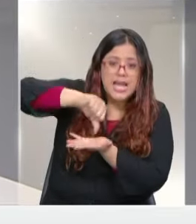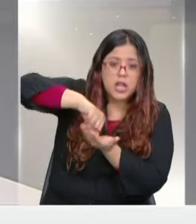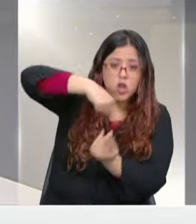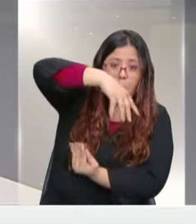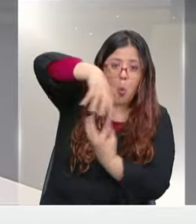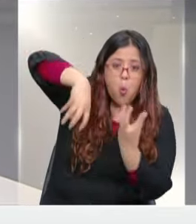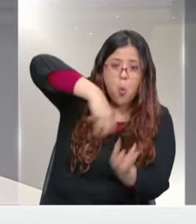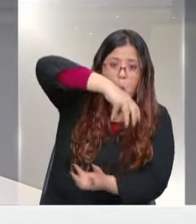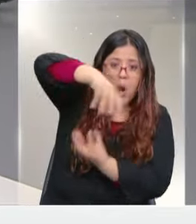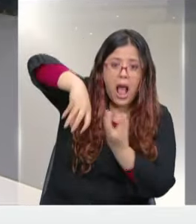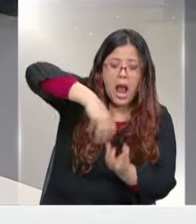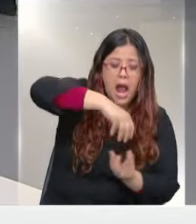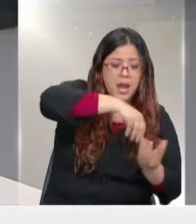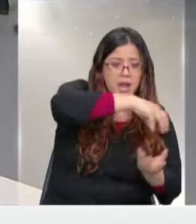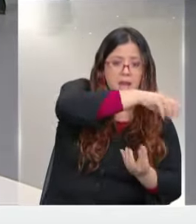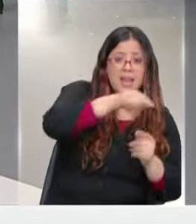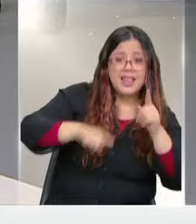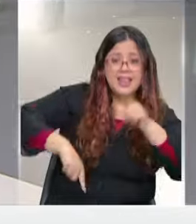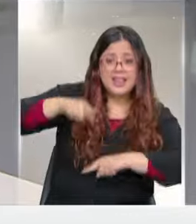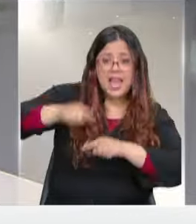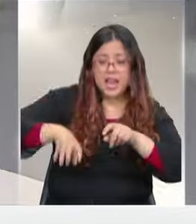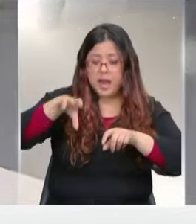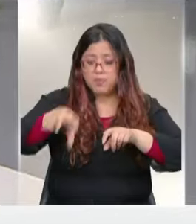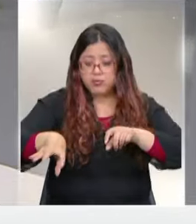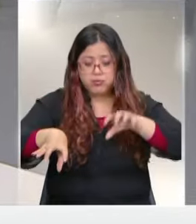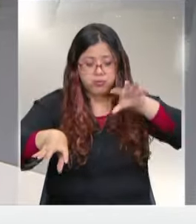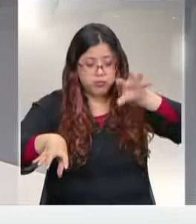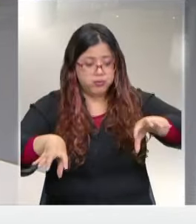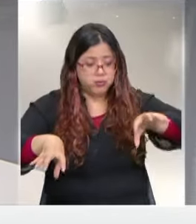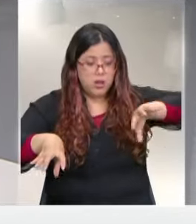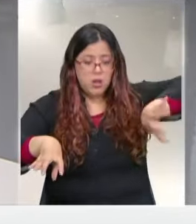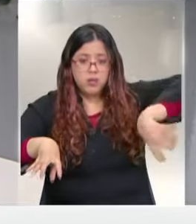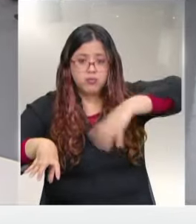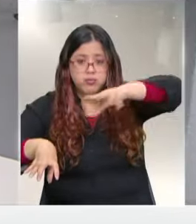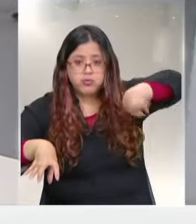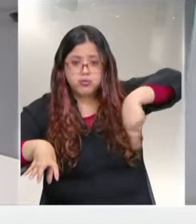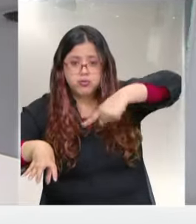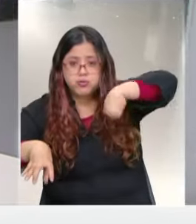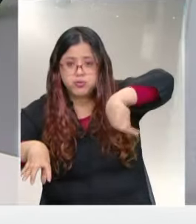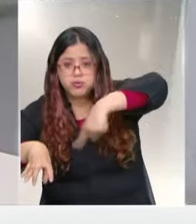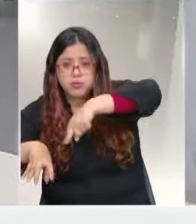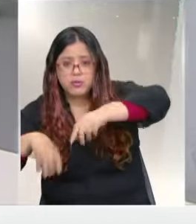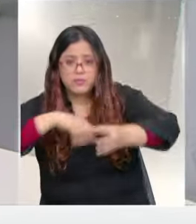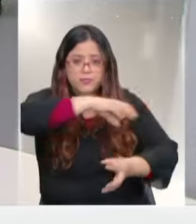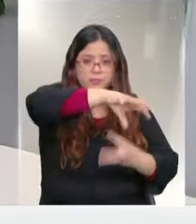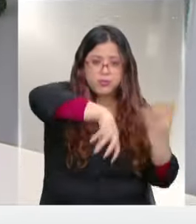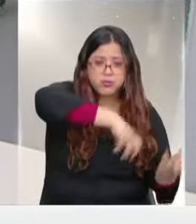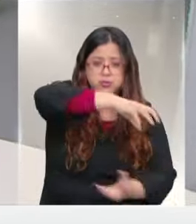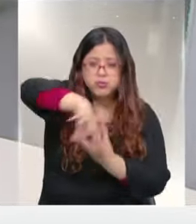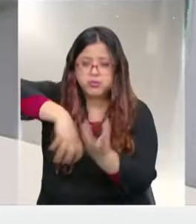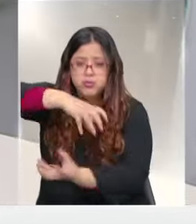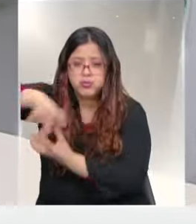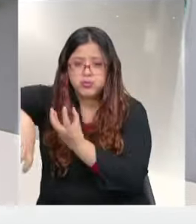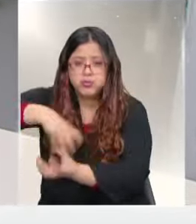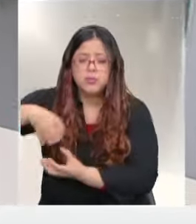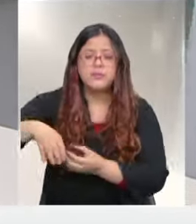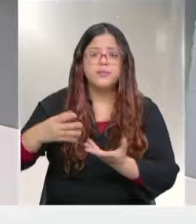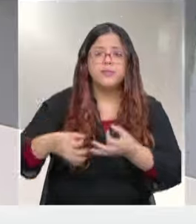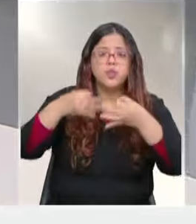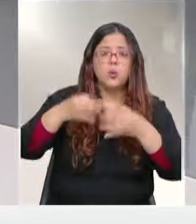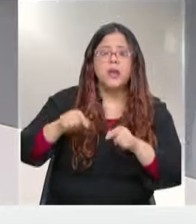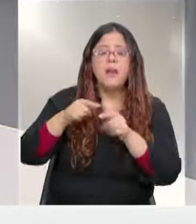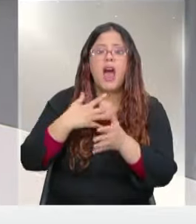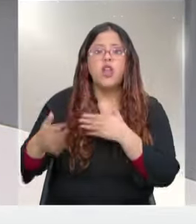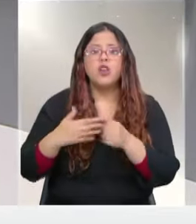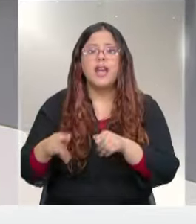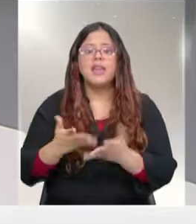ya tocó tierra. Cerca de Siesta Key, que es un callo que se encuentra a las afueras de Sarasota, en la costa oeste de